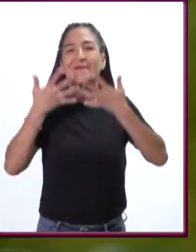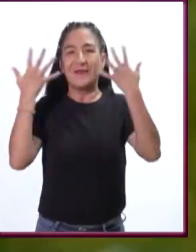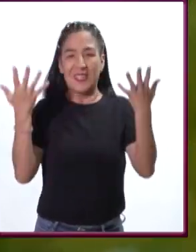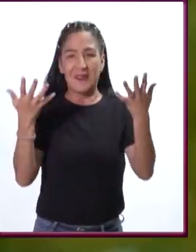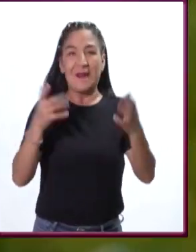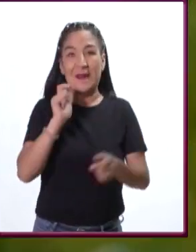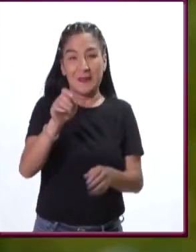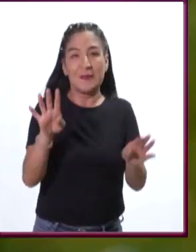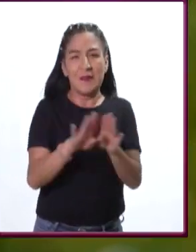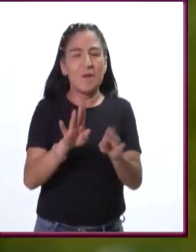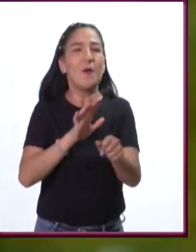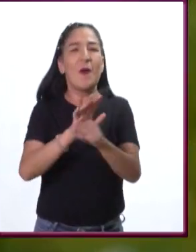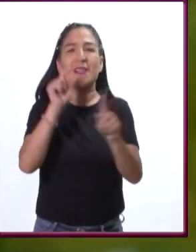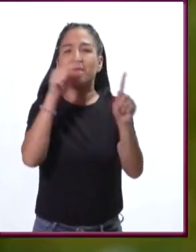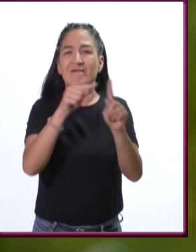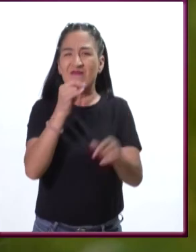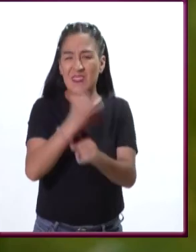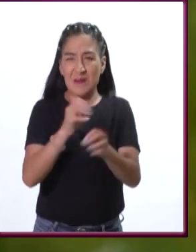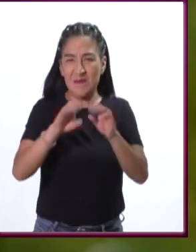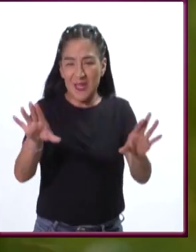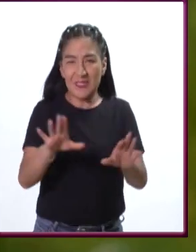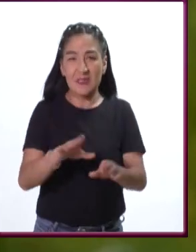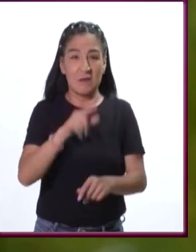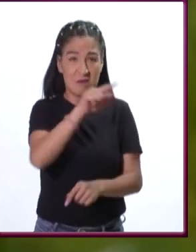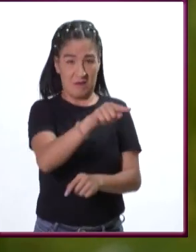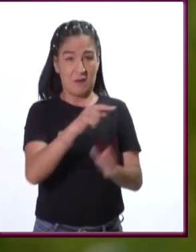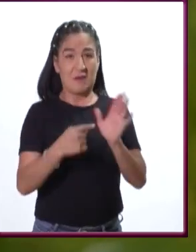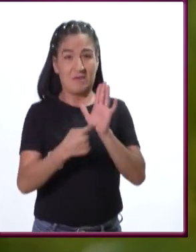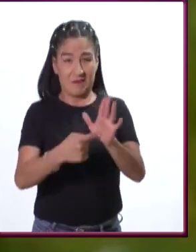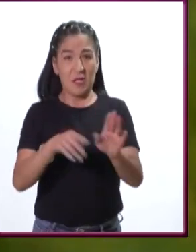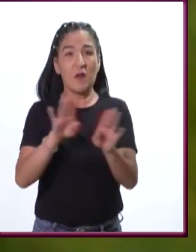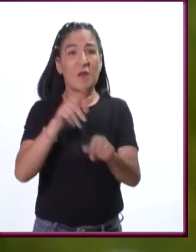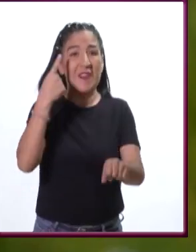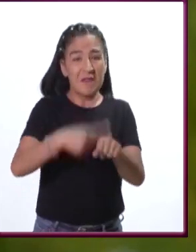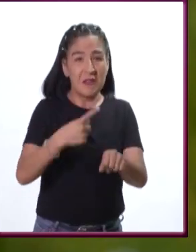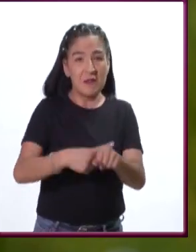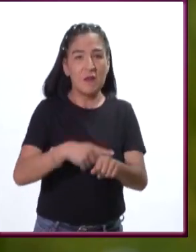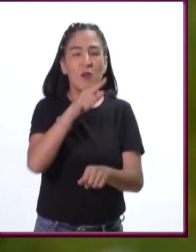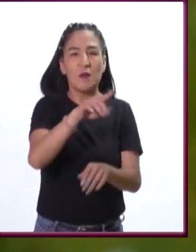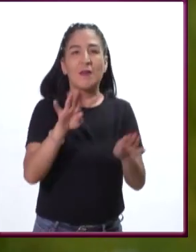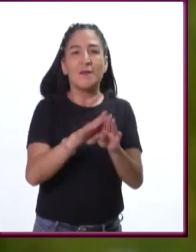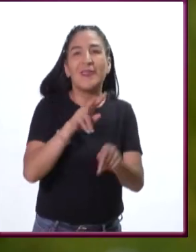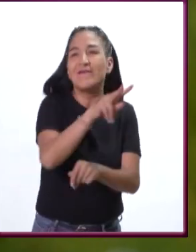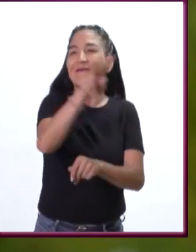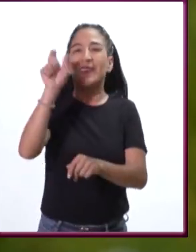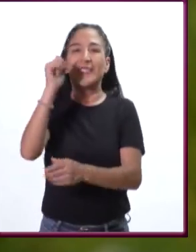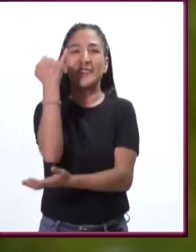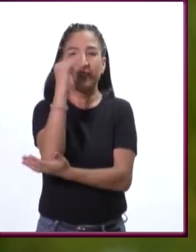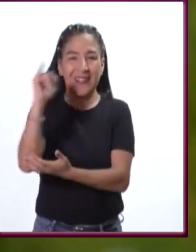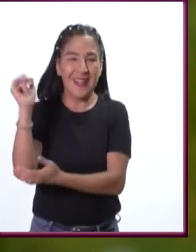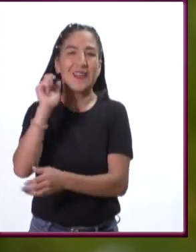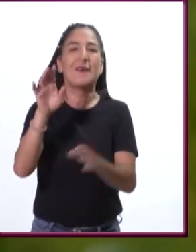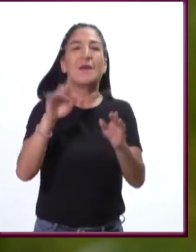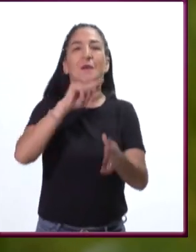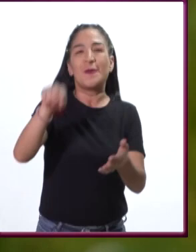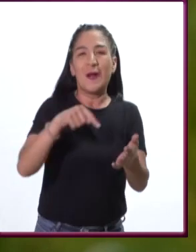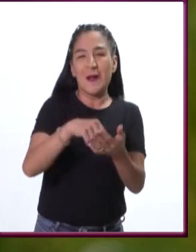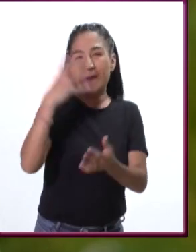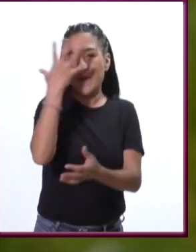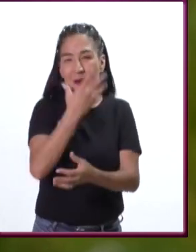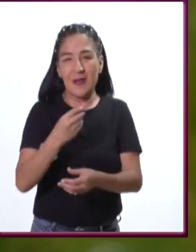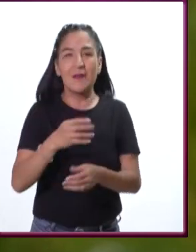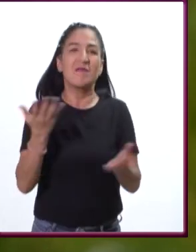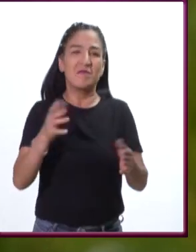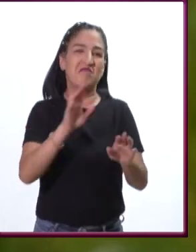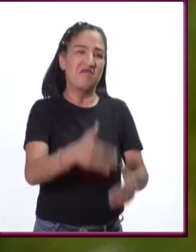Y un dato curioso, está demostrado que si estás enfermo, sanas más rápido si tienes vista a un jardín o paisaje que si